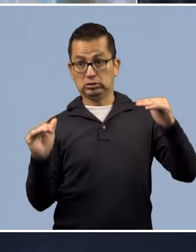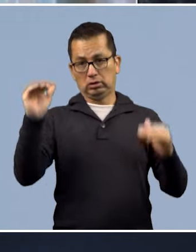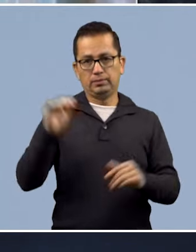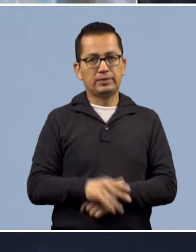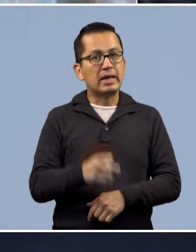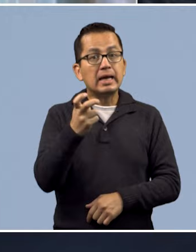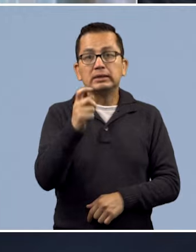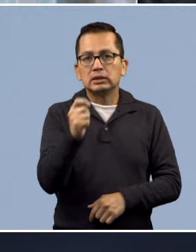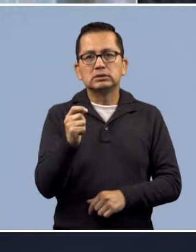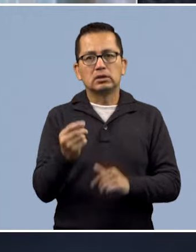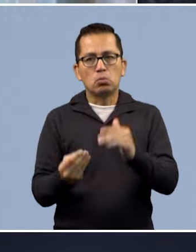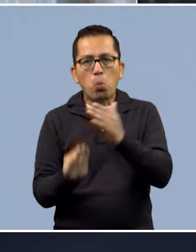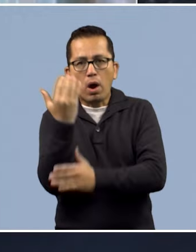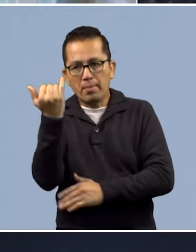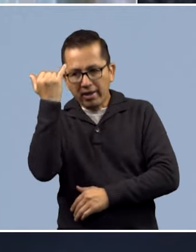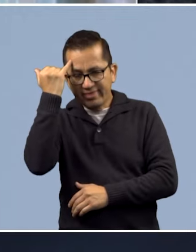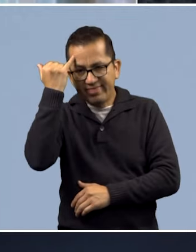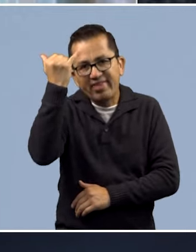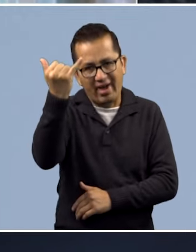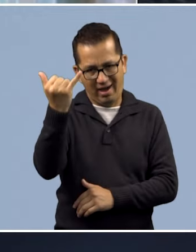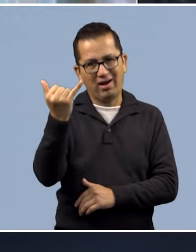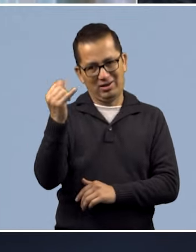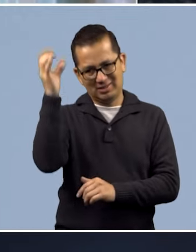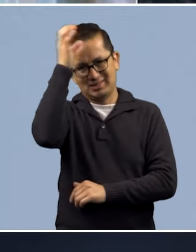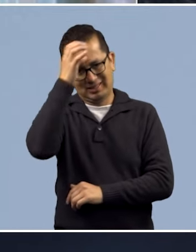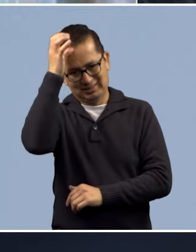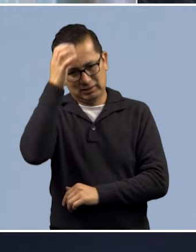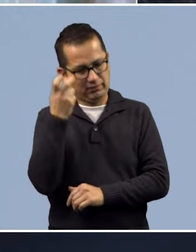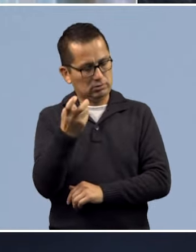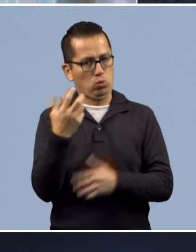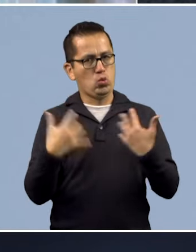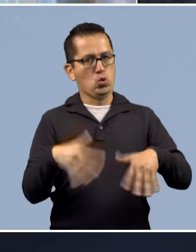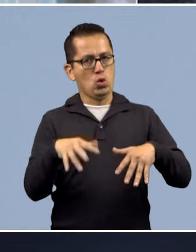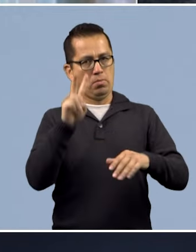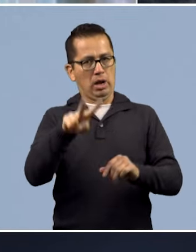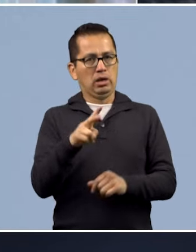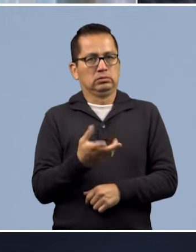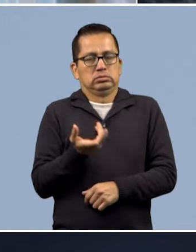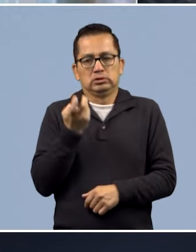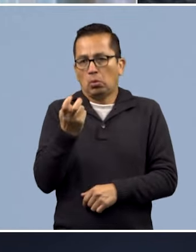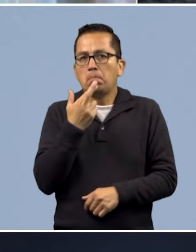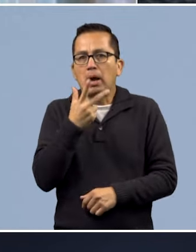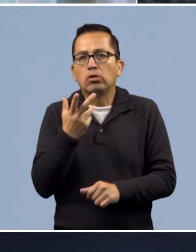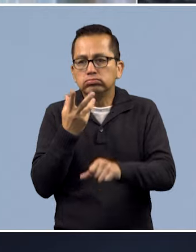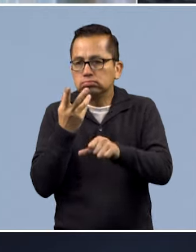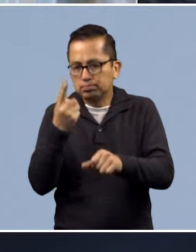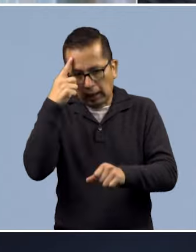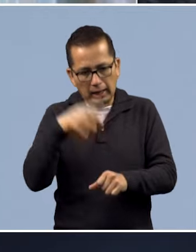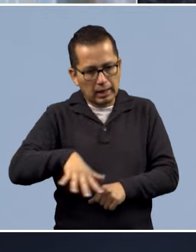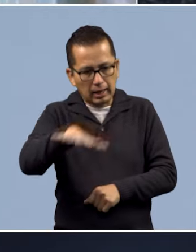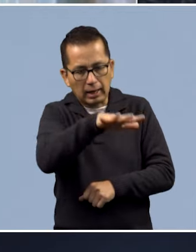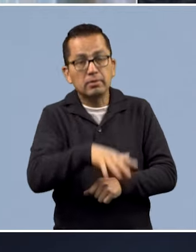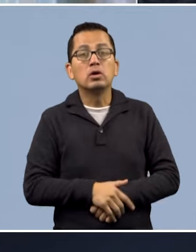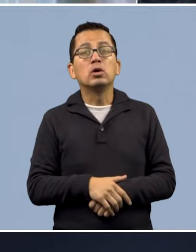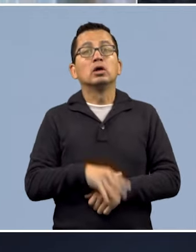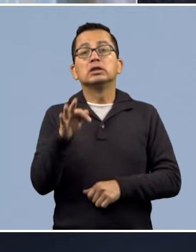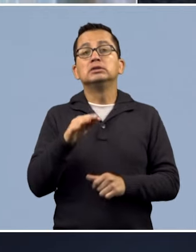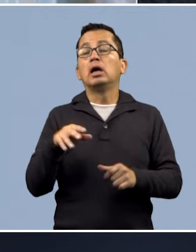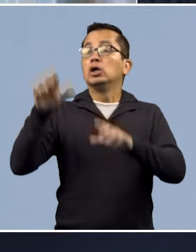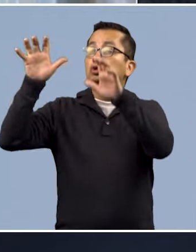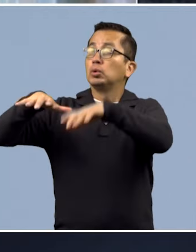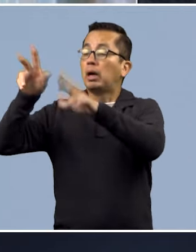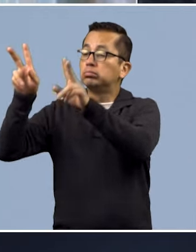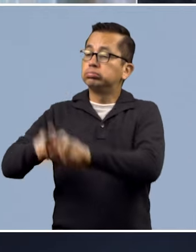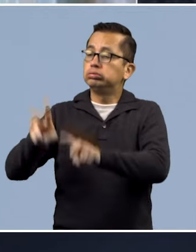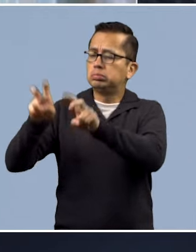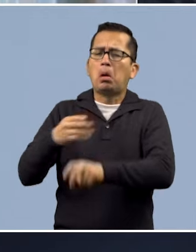una innovación científica muy grande que no puede compararse con, por ejemplo, las mejoras que hay en un sistema de captación de agua de lluvia,